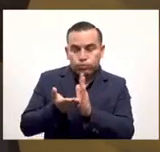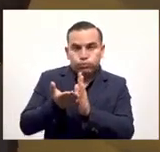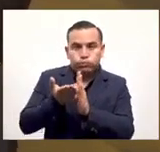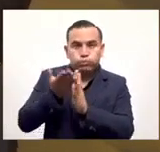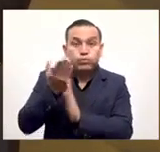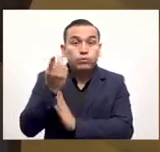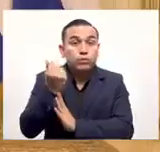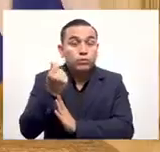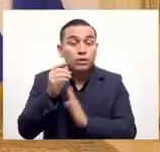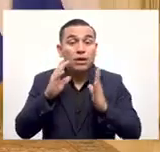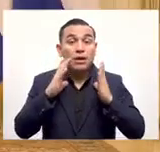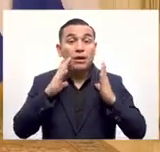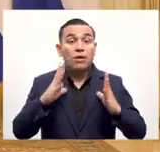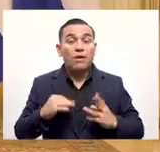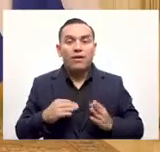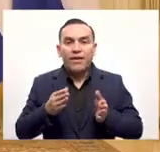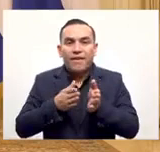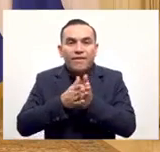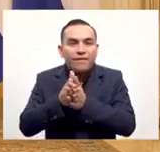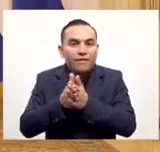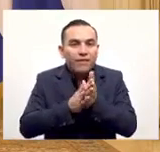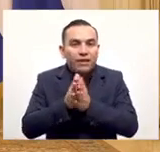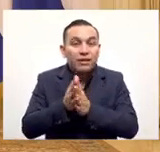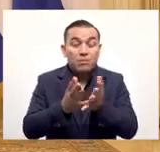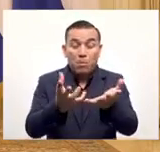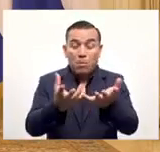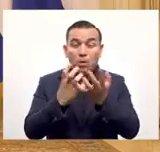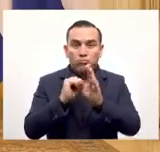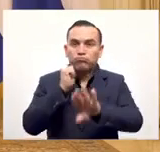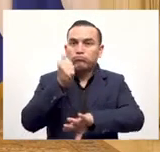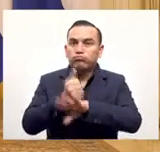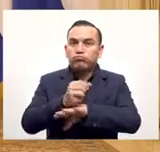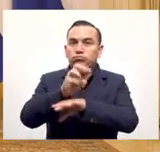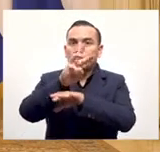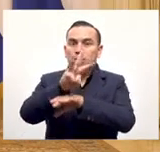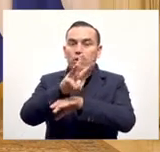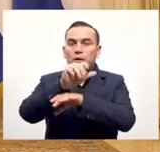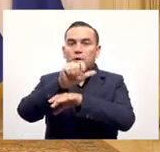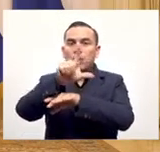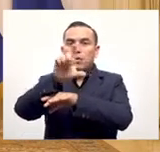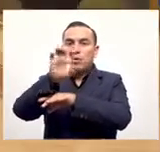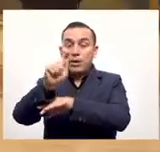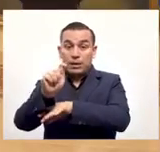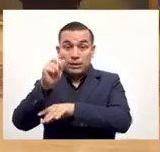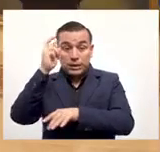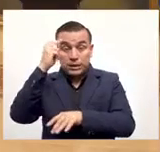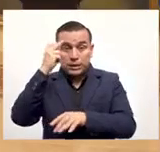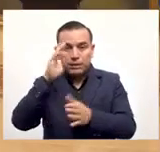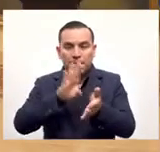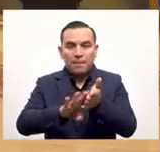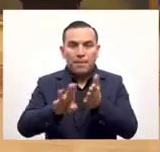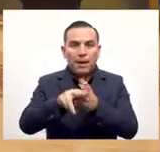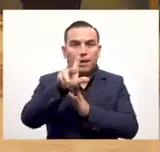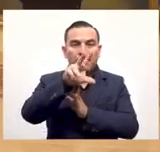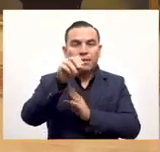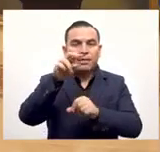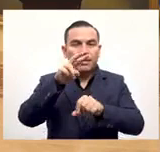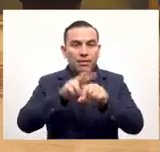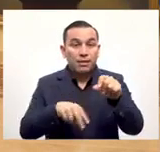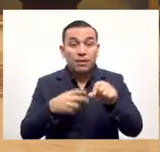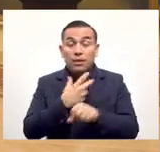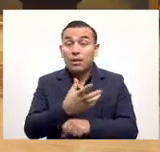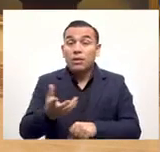multiplicando el dinero por lo tanto al gobierno le interesa que hayan más wallets y por eso va a dar 30 dólares para que este dinero se vaya